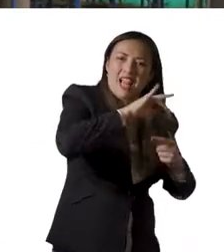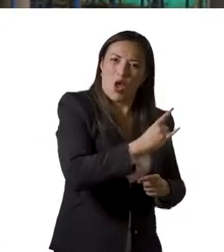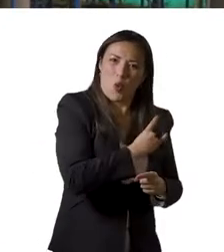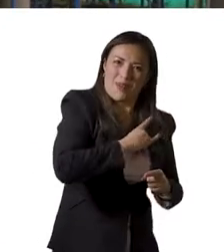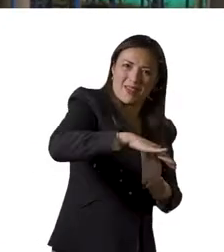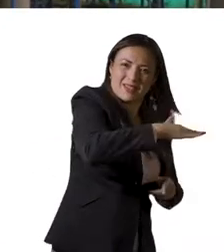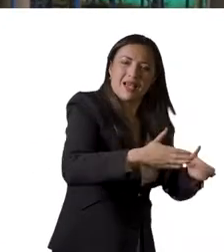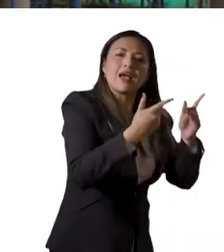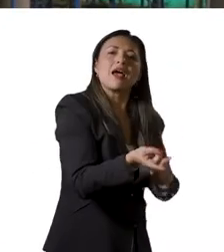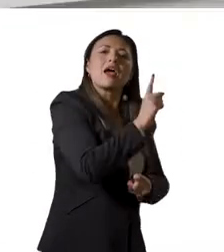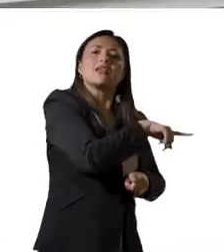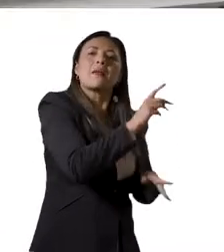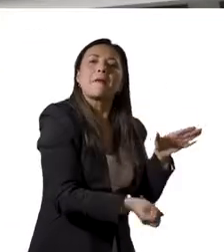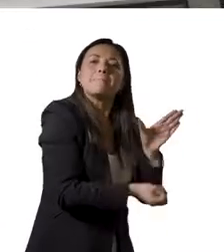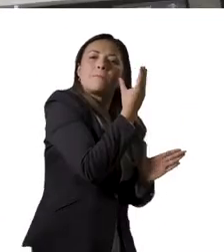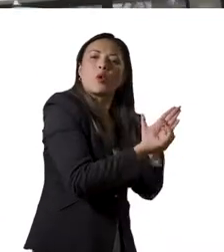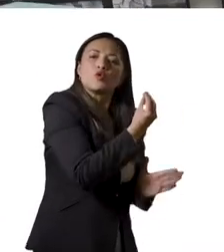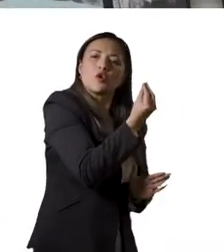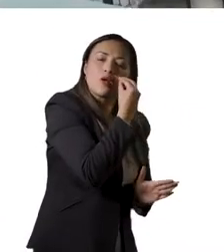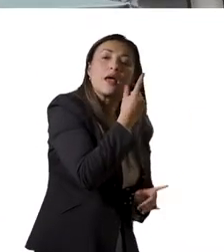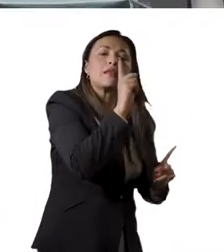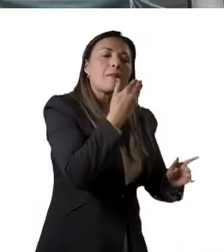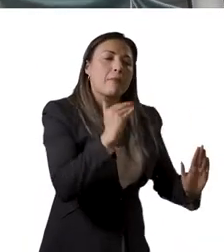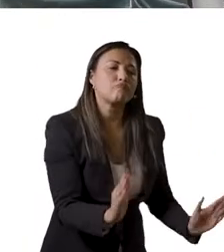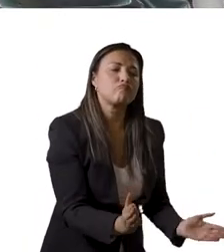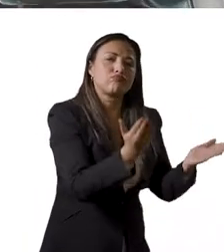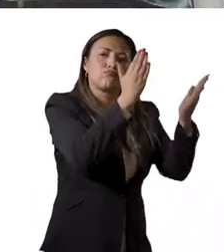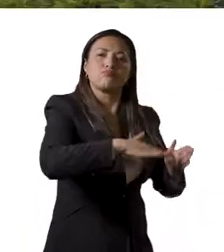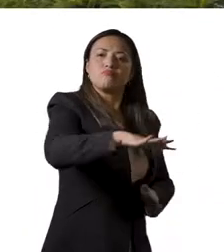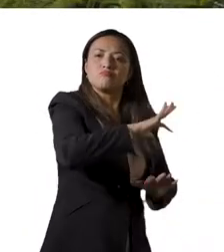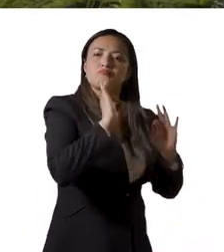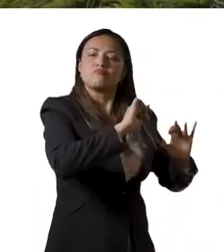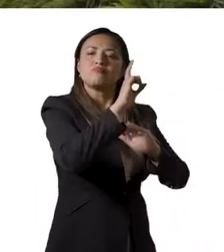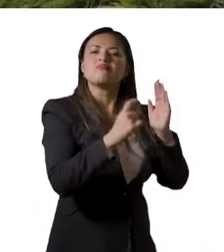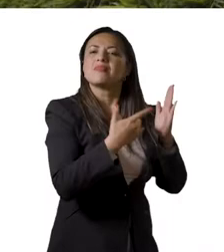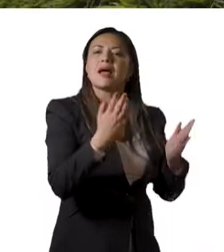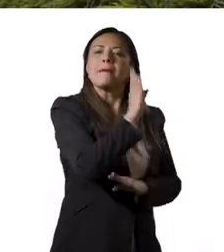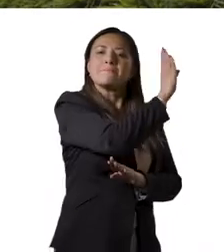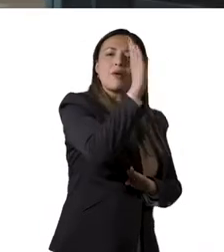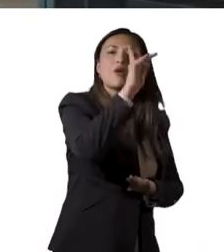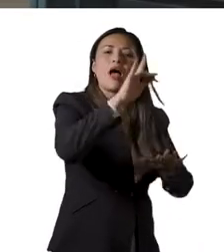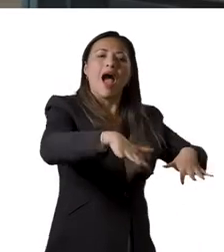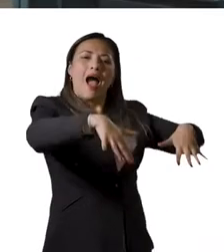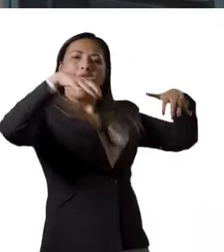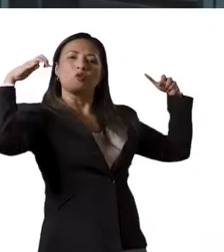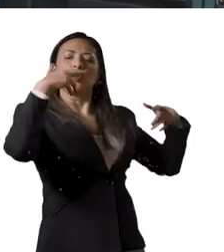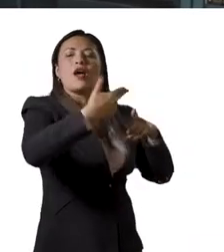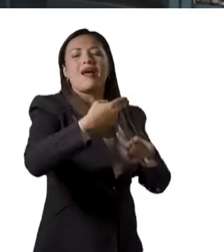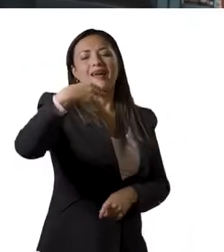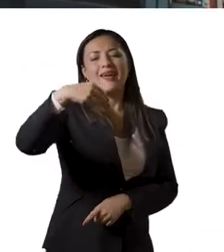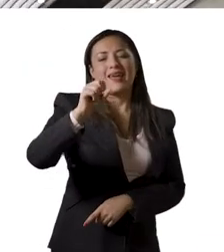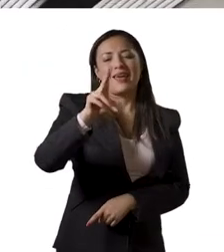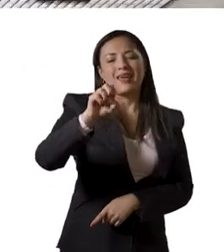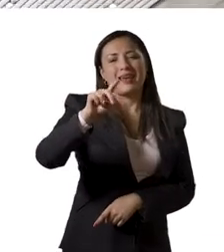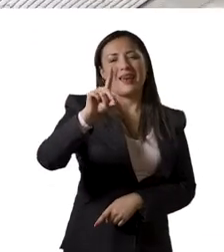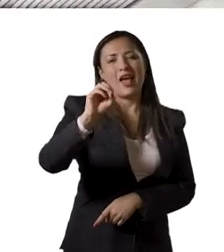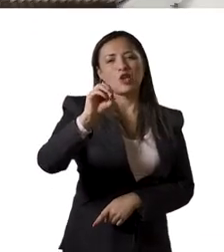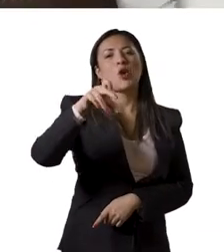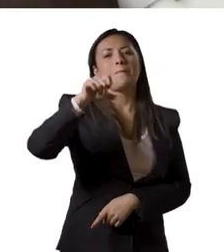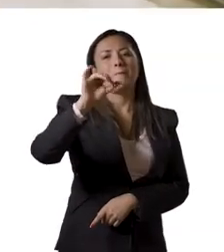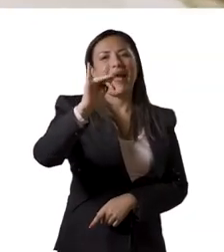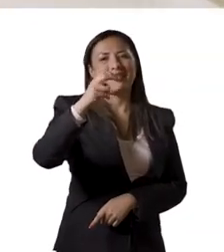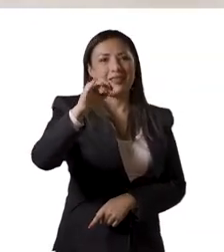para bienestar universitario y del Centro de Producción de Alimentos y se realizó el mejoramiento integral de la biblioteca y del